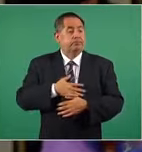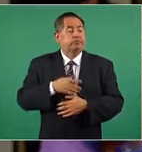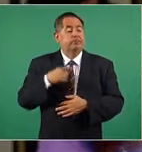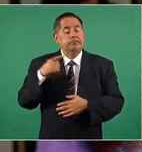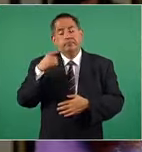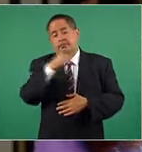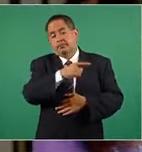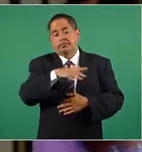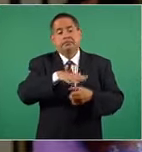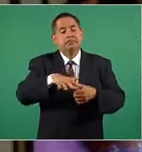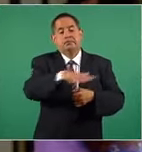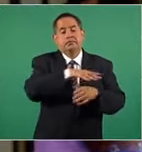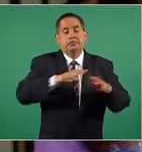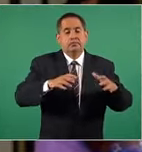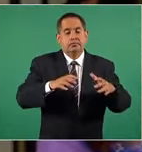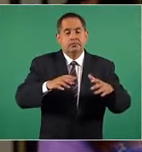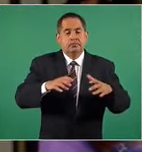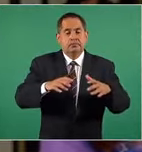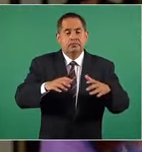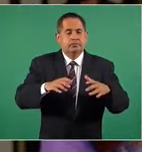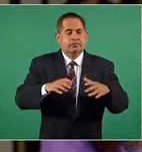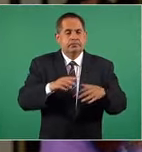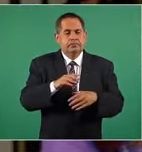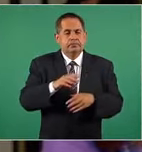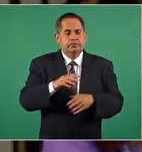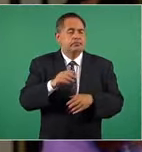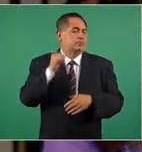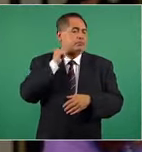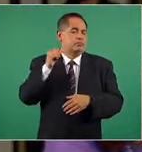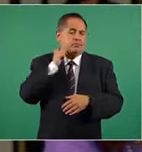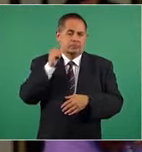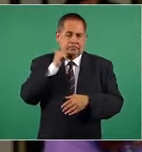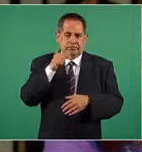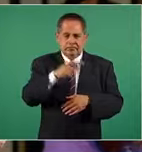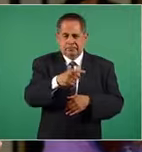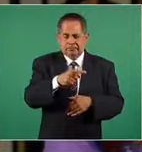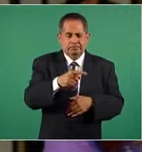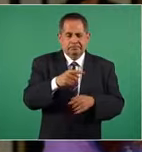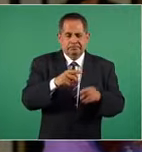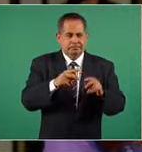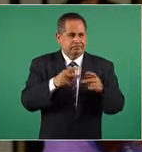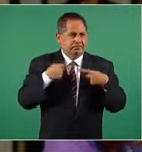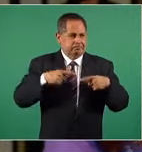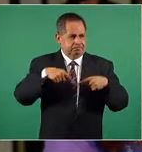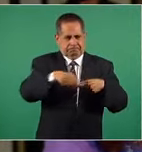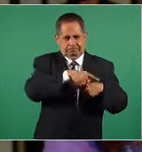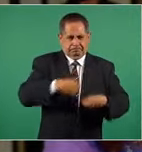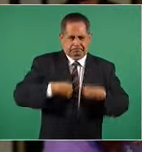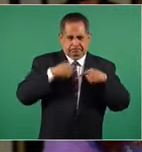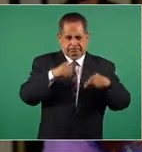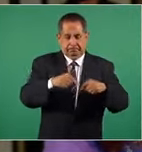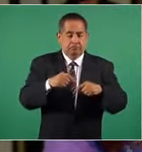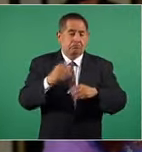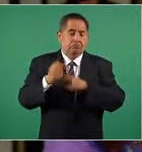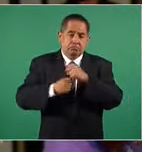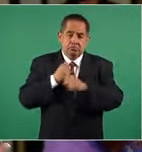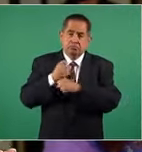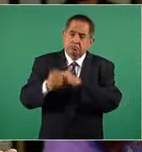la zona del Parque Bicentenario en Azcapotzalco llevan años denunciando una